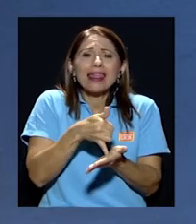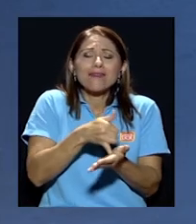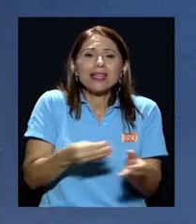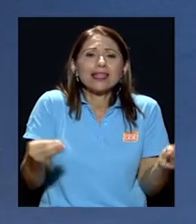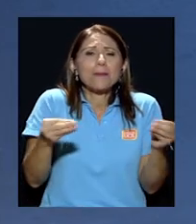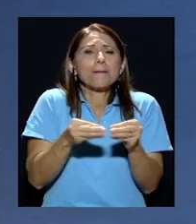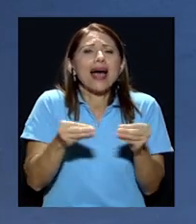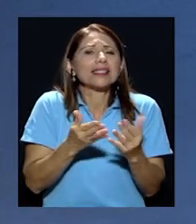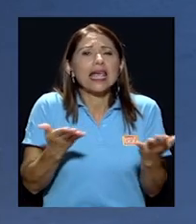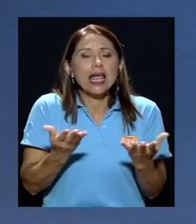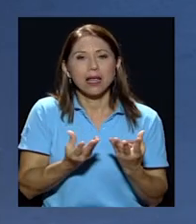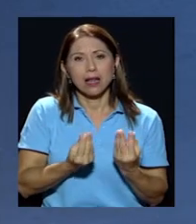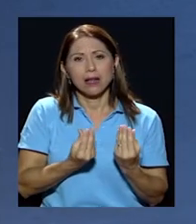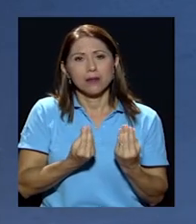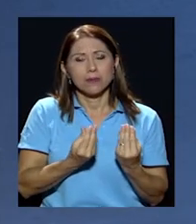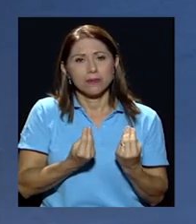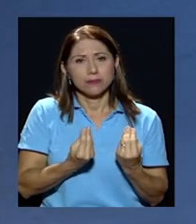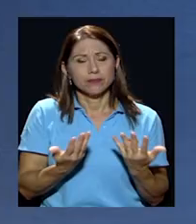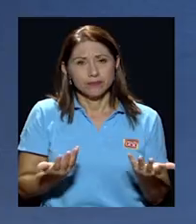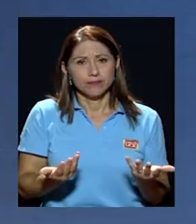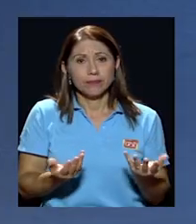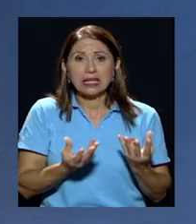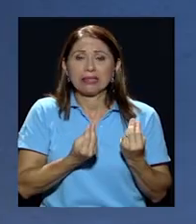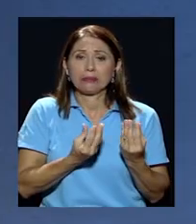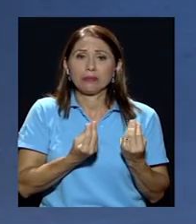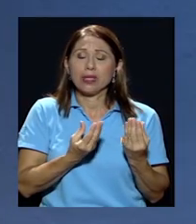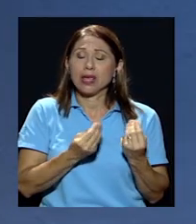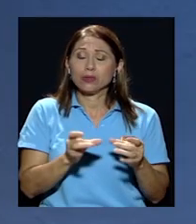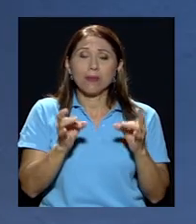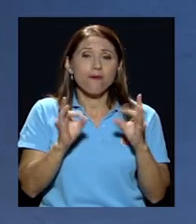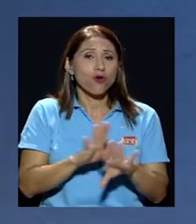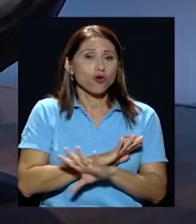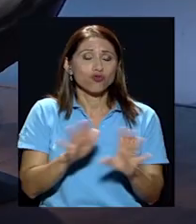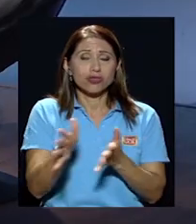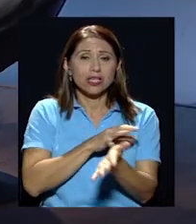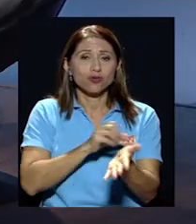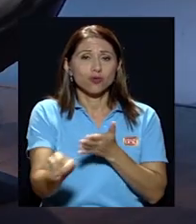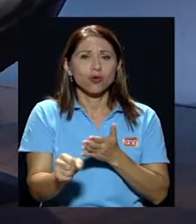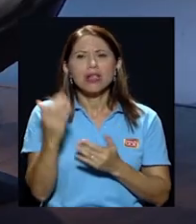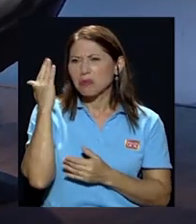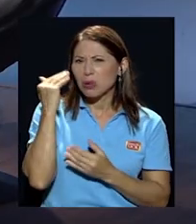sociedad que el miedo el miedo es pavoroso el miedo es destructivo ¿y por qué miedo?